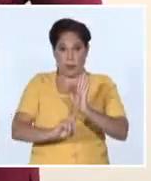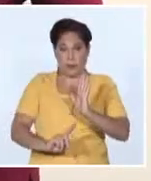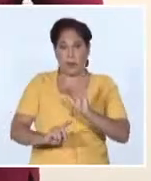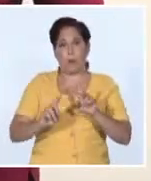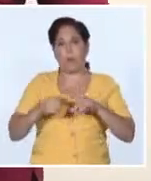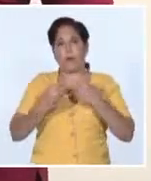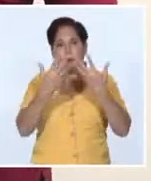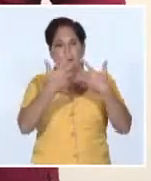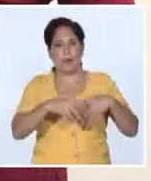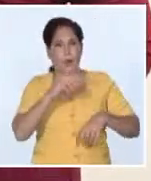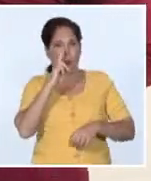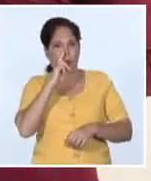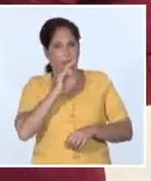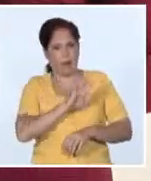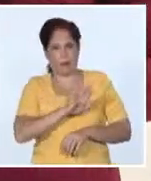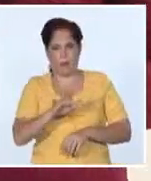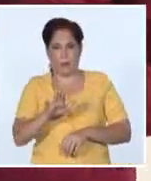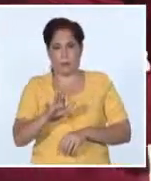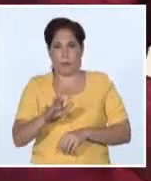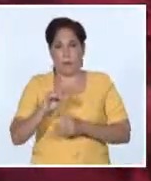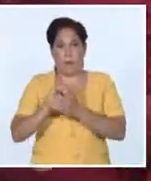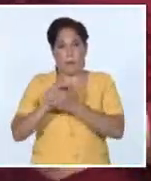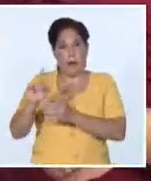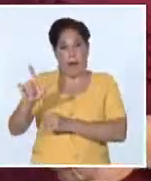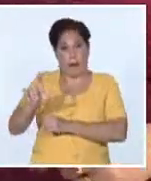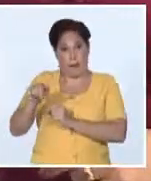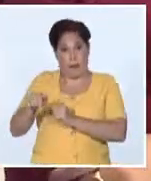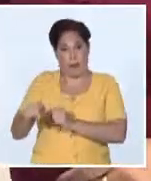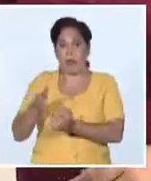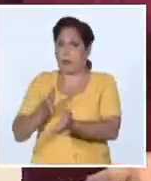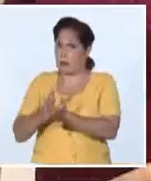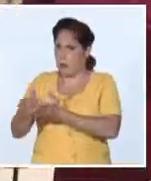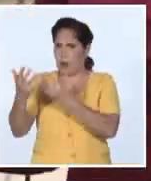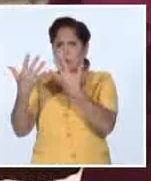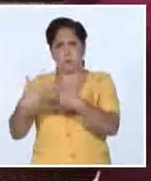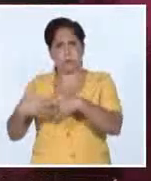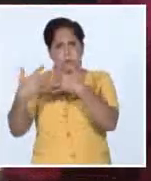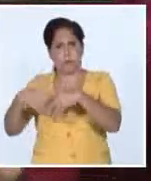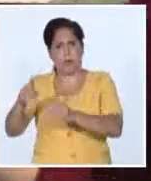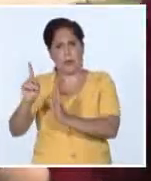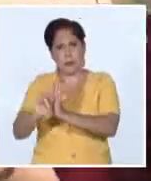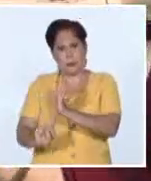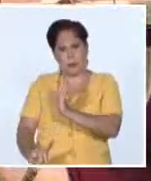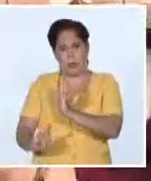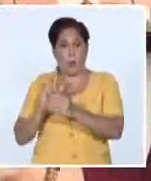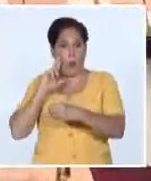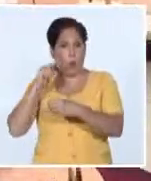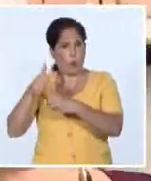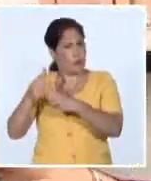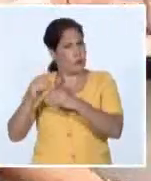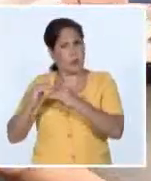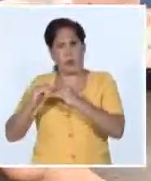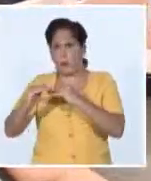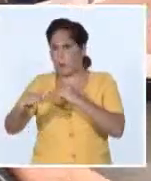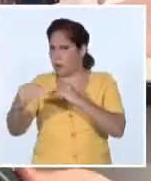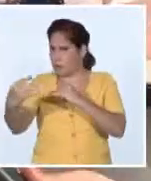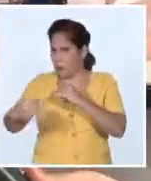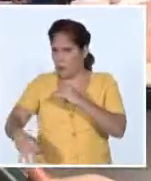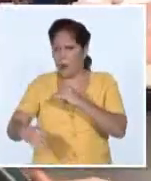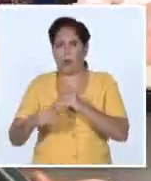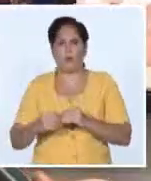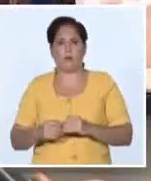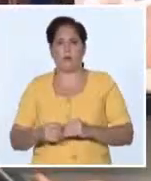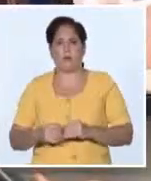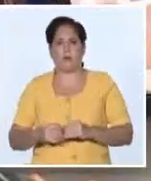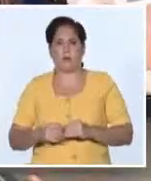de la Unión Eléctrica, el Estabilidad en el suministro de combustible y tanto las centrales flotantes